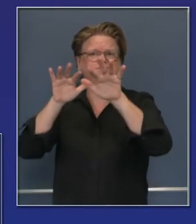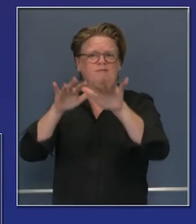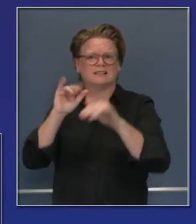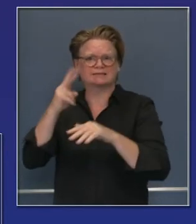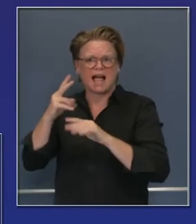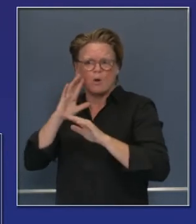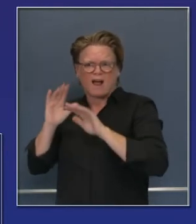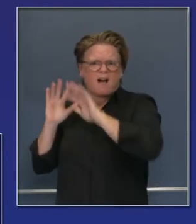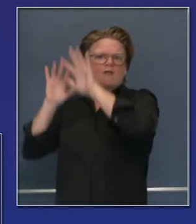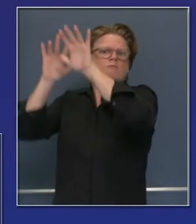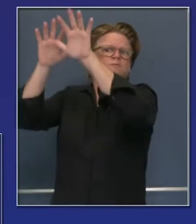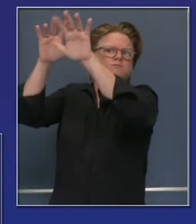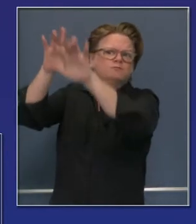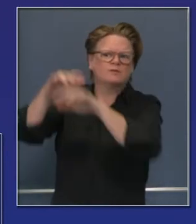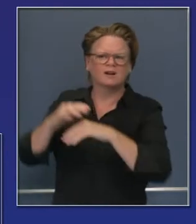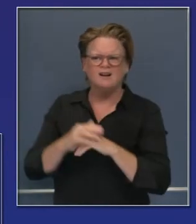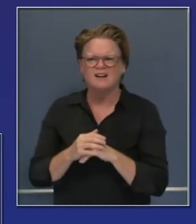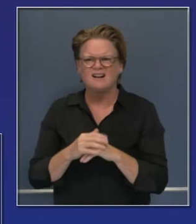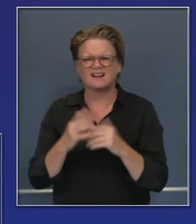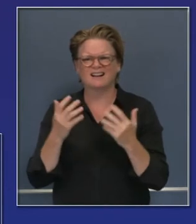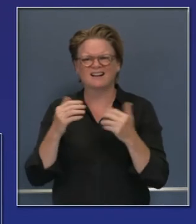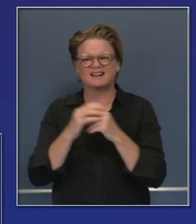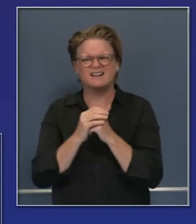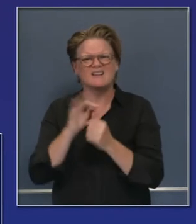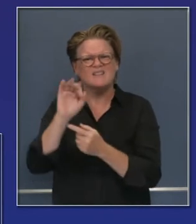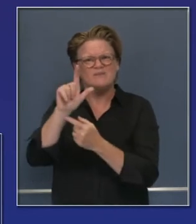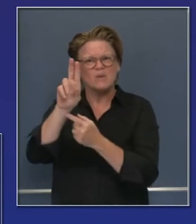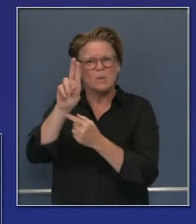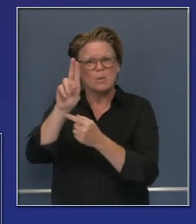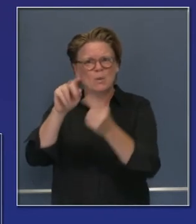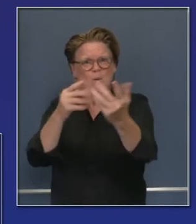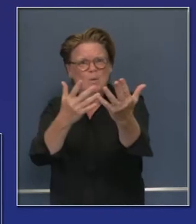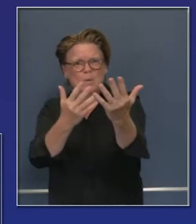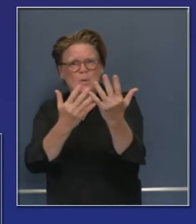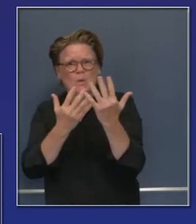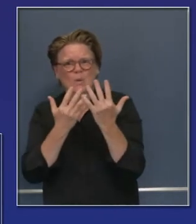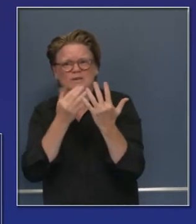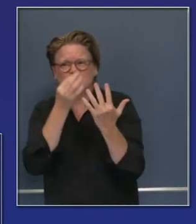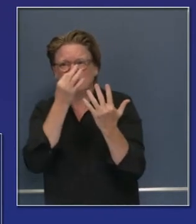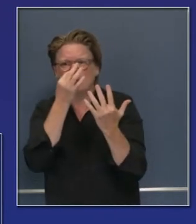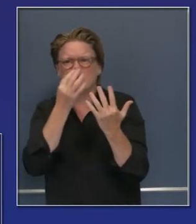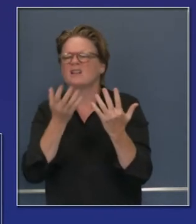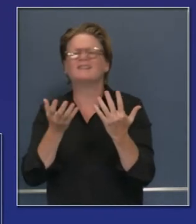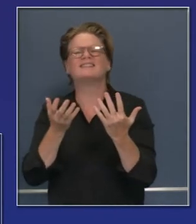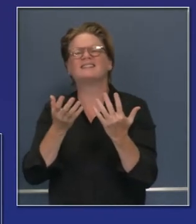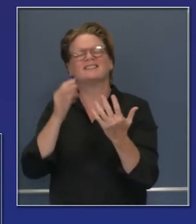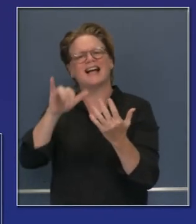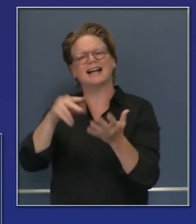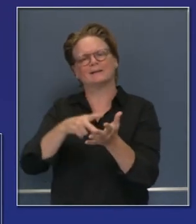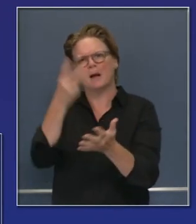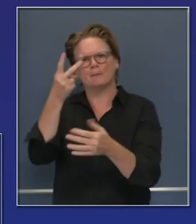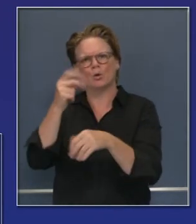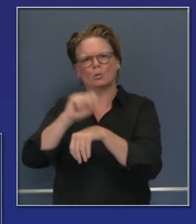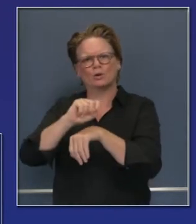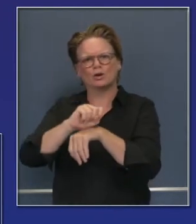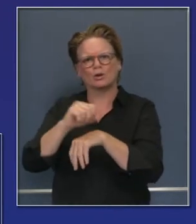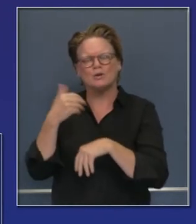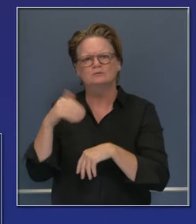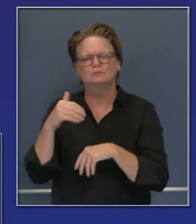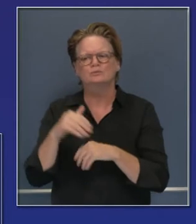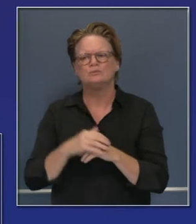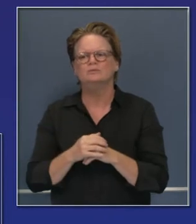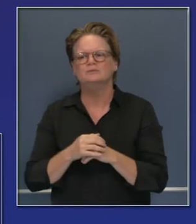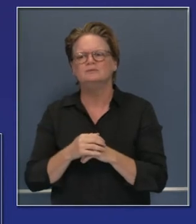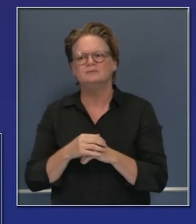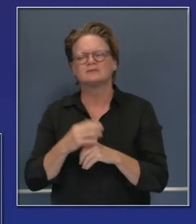resfriados y no podemos quedarnos sentados esto crea más competencia en cuanto a costo últimamente todo eso bajará los precios para todo el mundo y